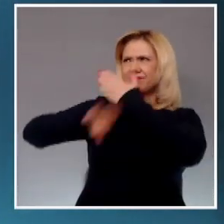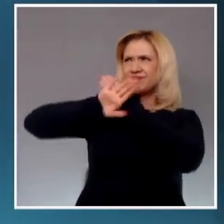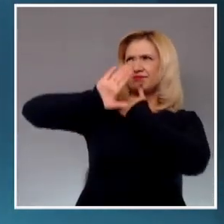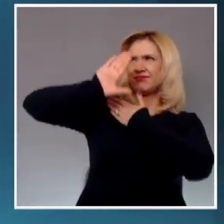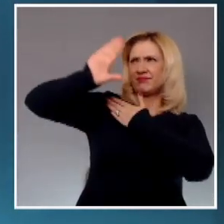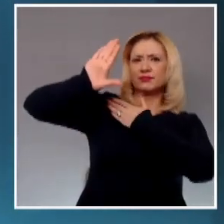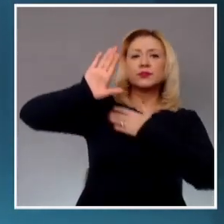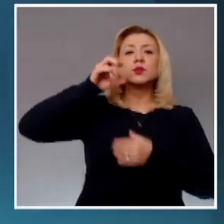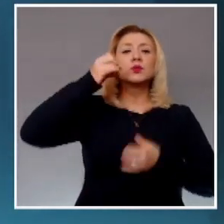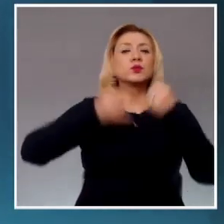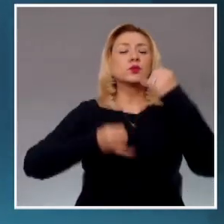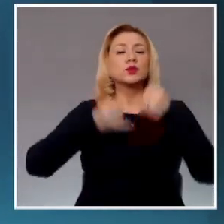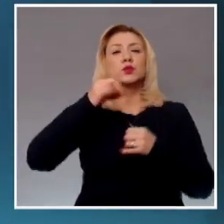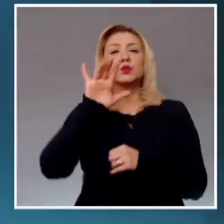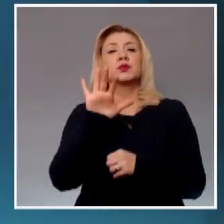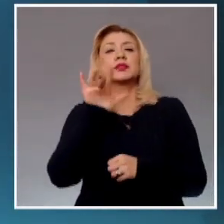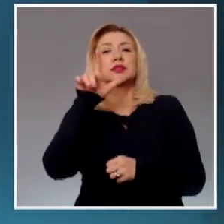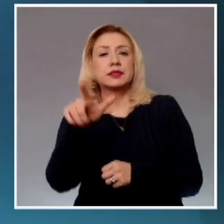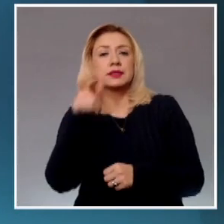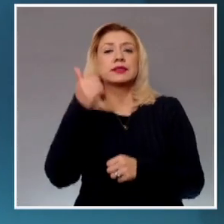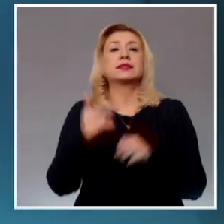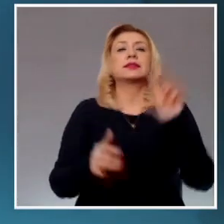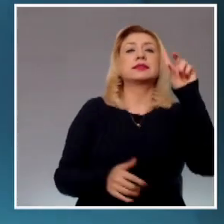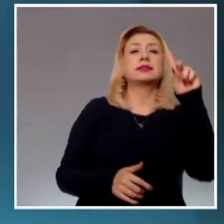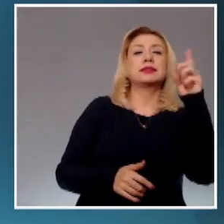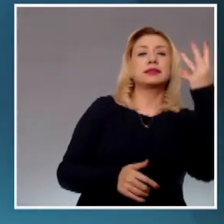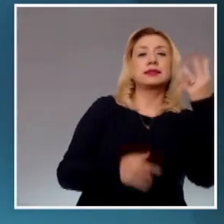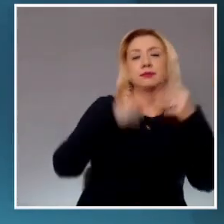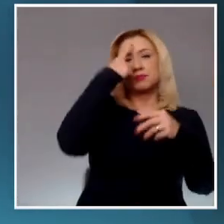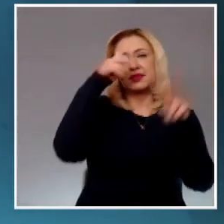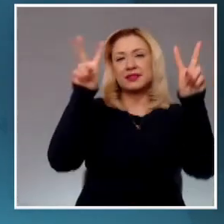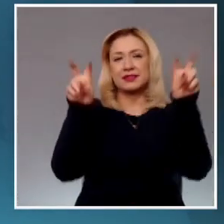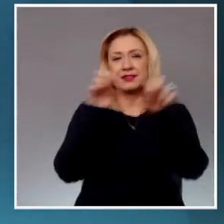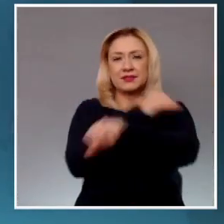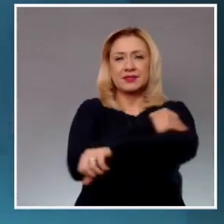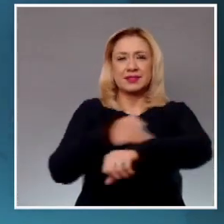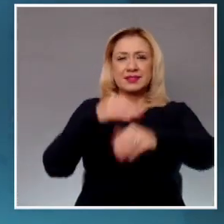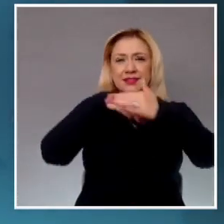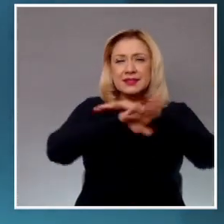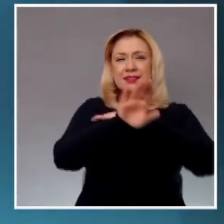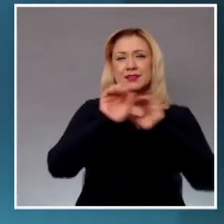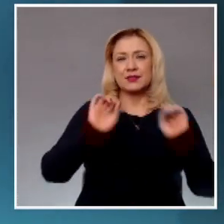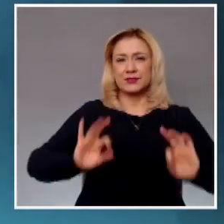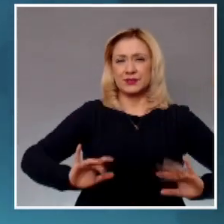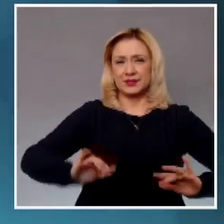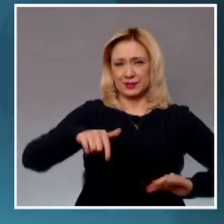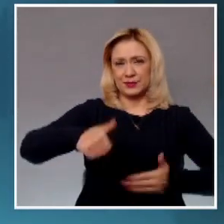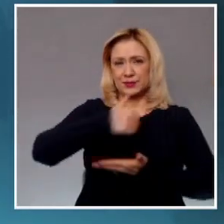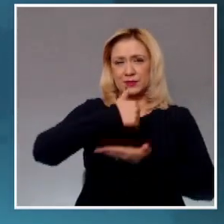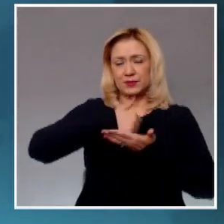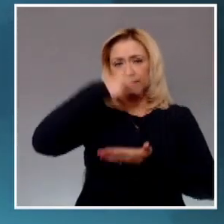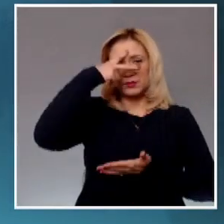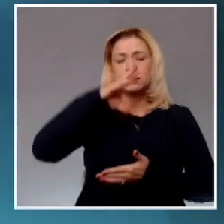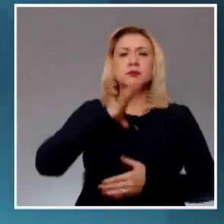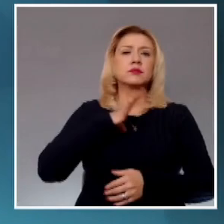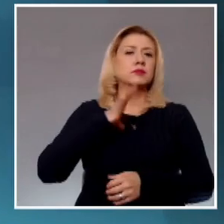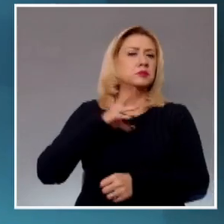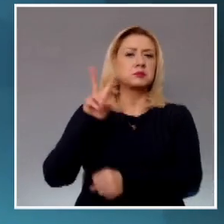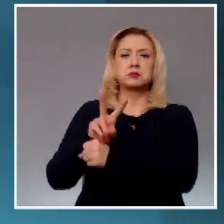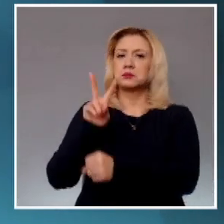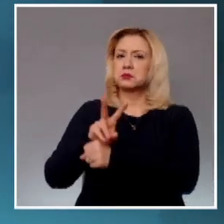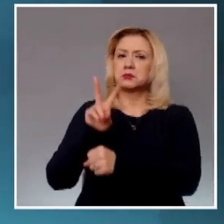y familiar 33 de proceso escrito de la ciudad de méxico se mantienen de guardia para expedir las medidas de